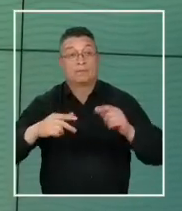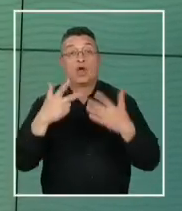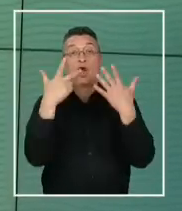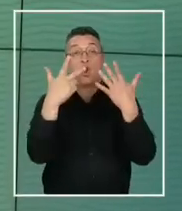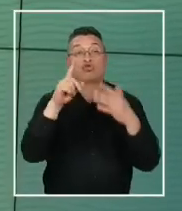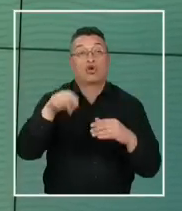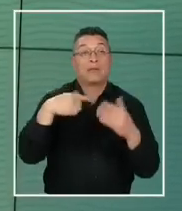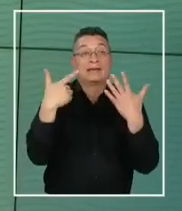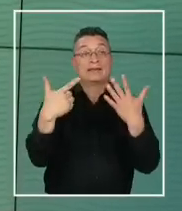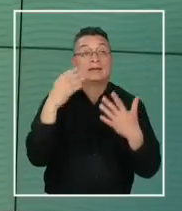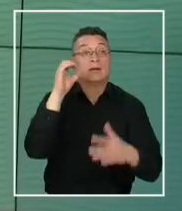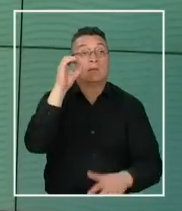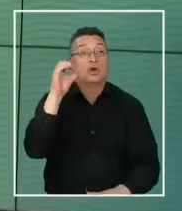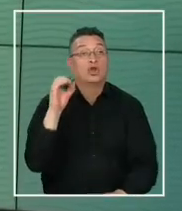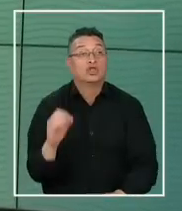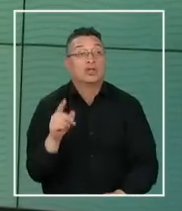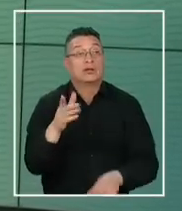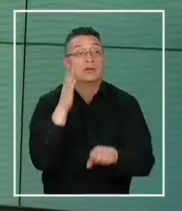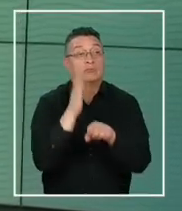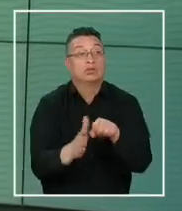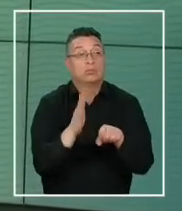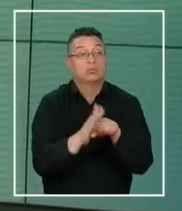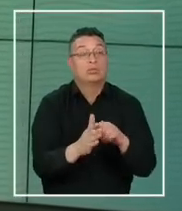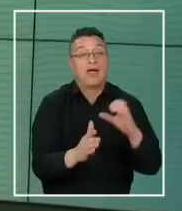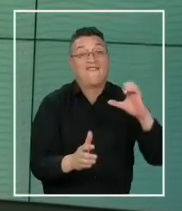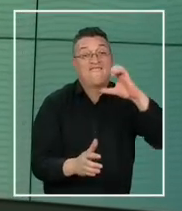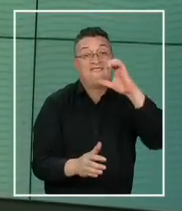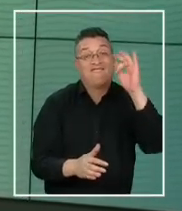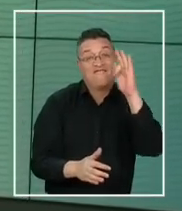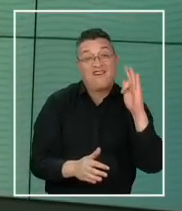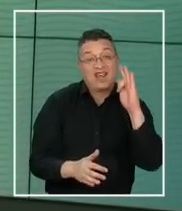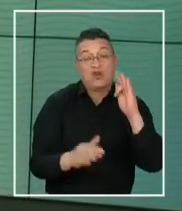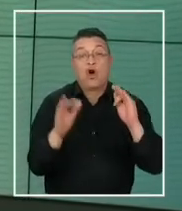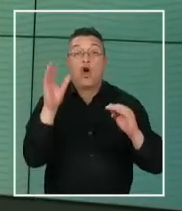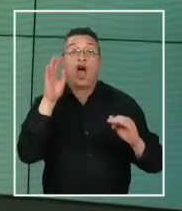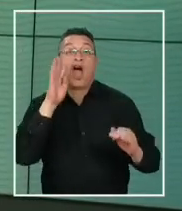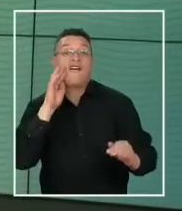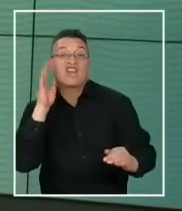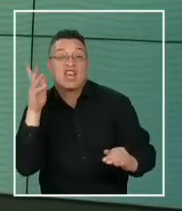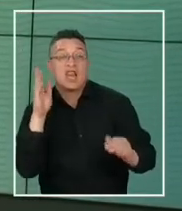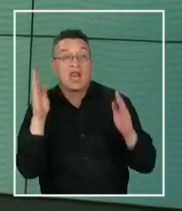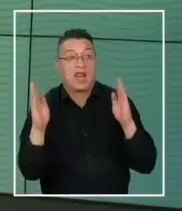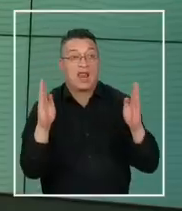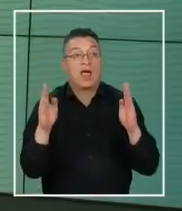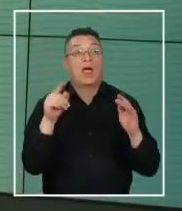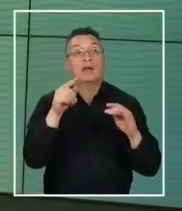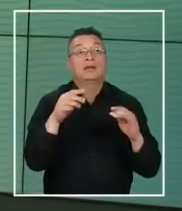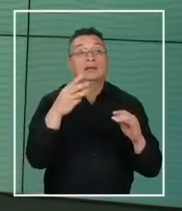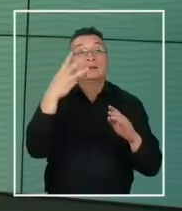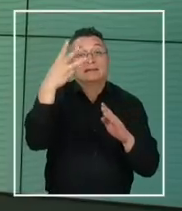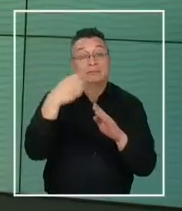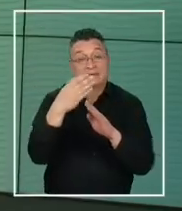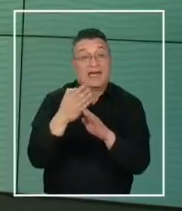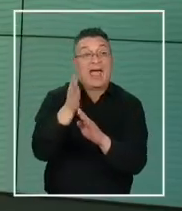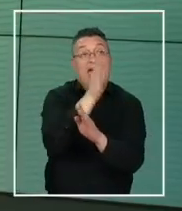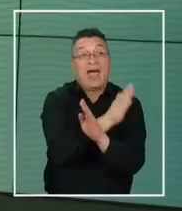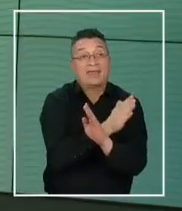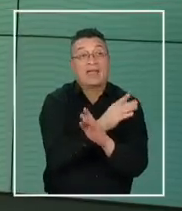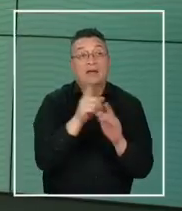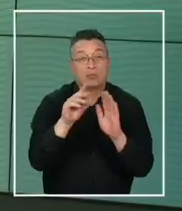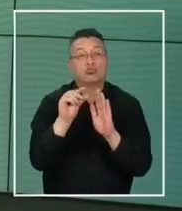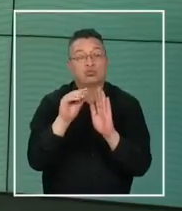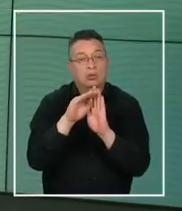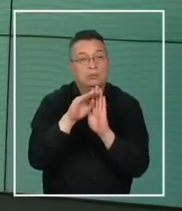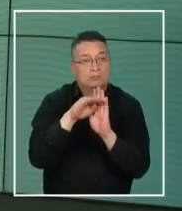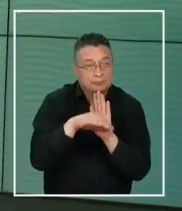8,7% del desempleo en el trimestre febrero-abril. Si lo comparamos con el trimestre inmediatamente anterior, hay una leve